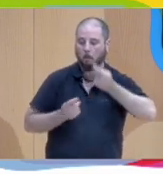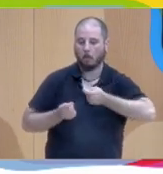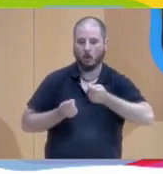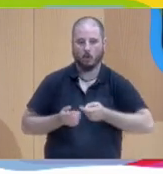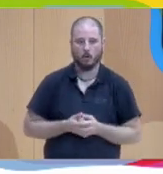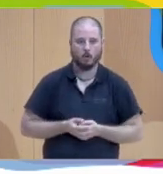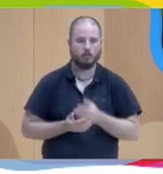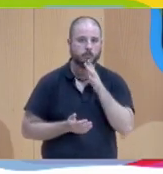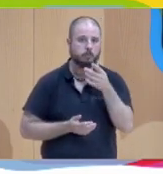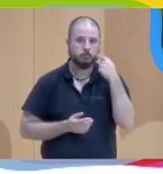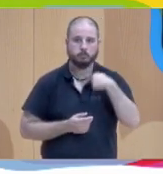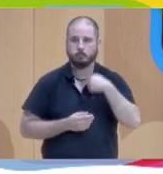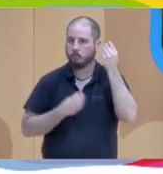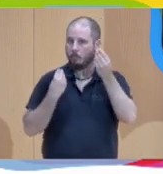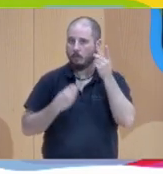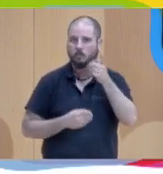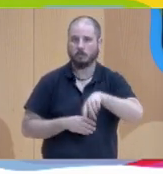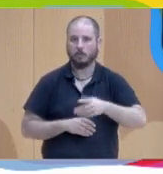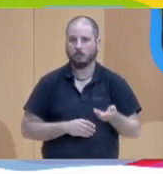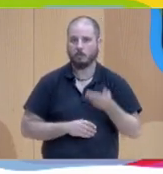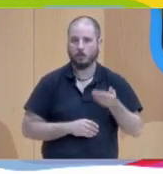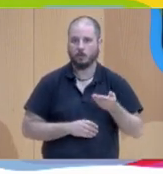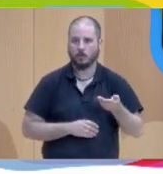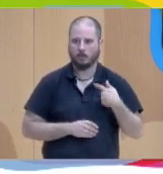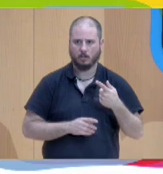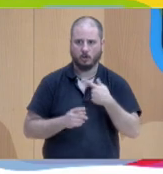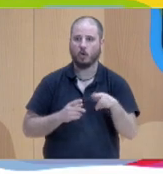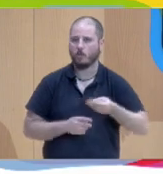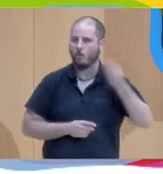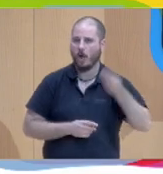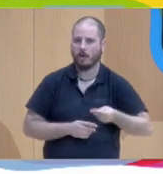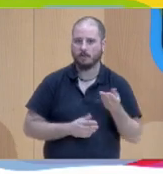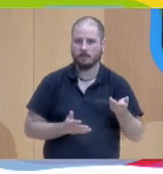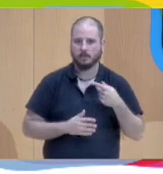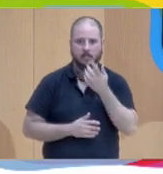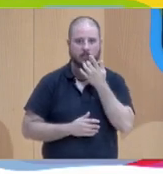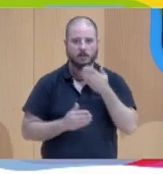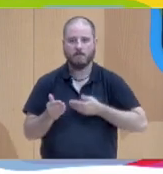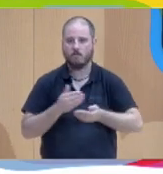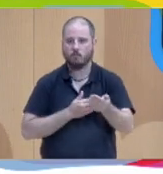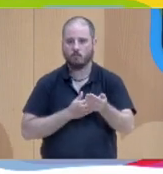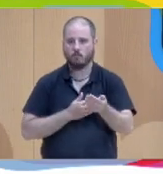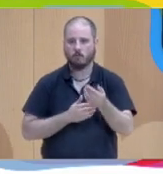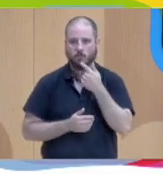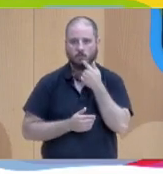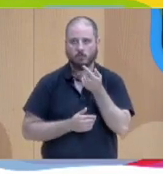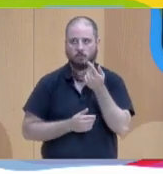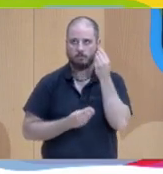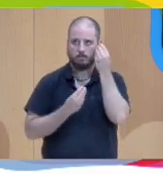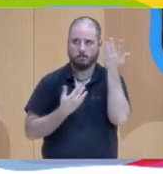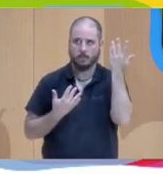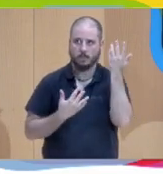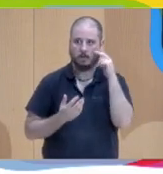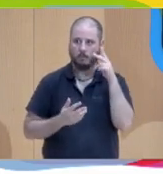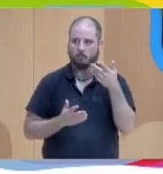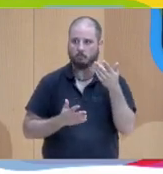Porque yo creo que también hay que reconocer las fortalezas que tiene esto, Yo, si me pusiera en el futuro, lo que me gustaría es que se hubiera normalizado. Y